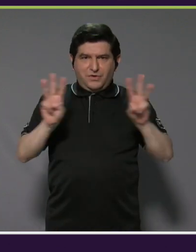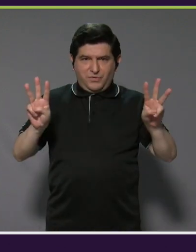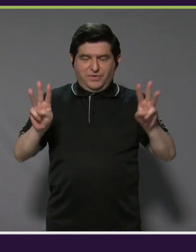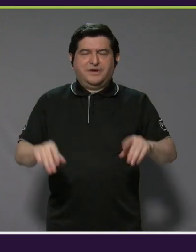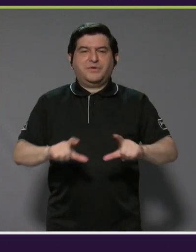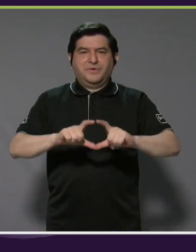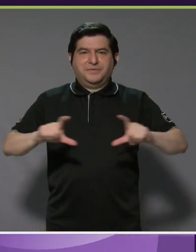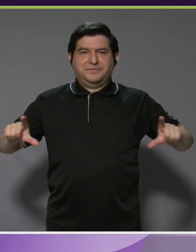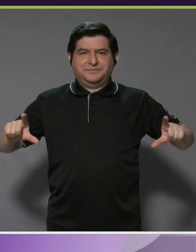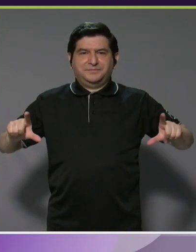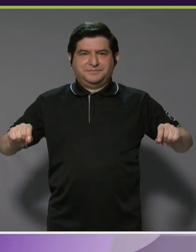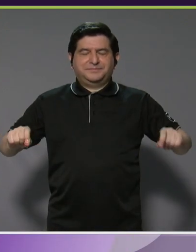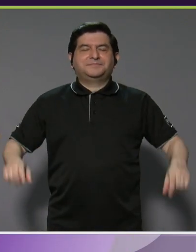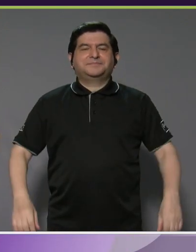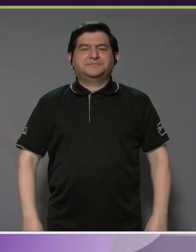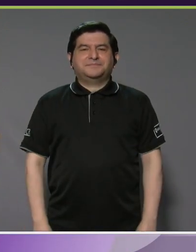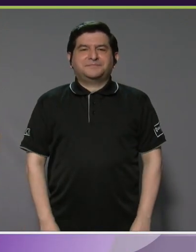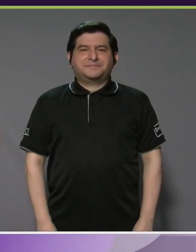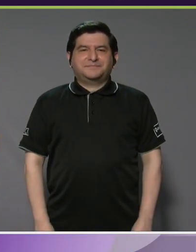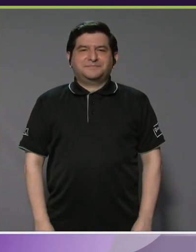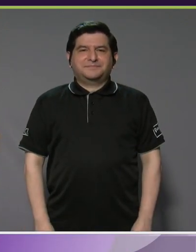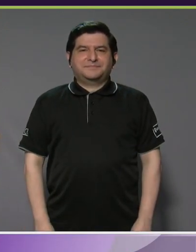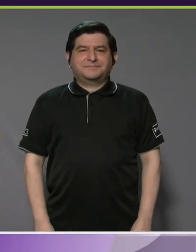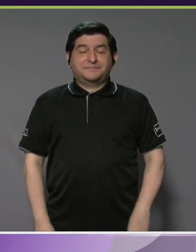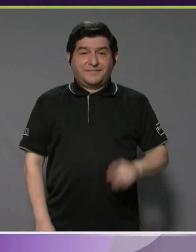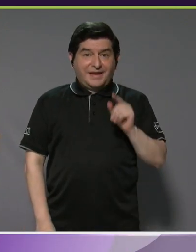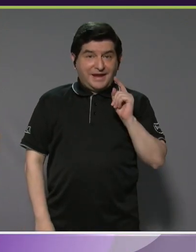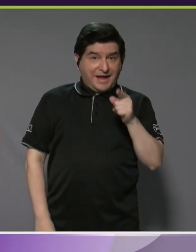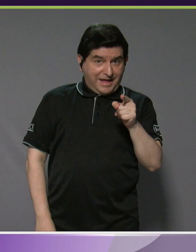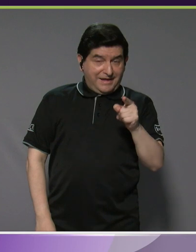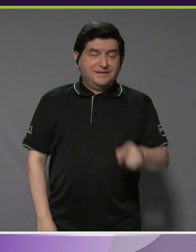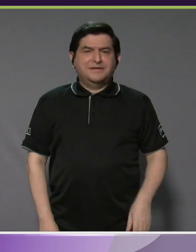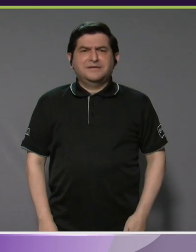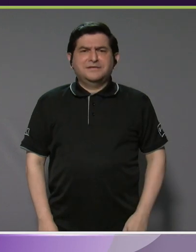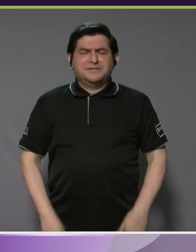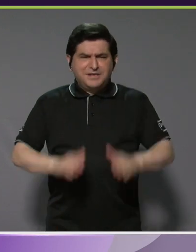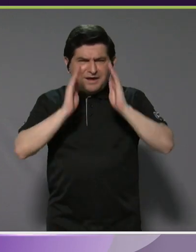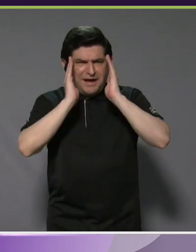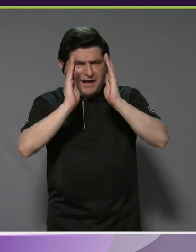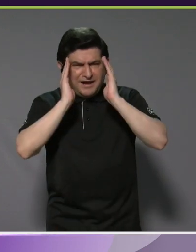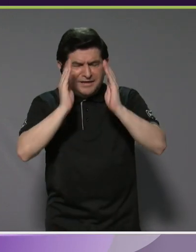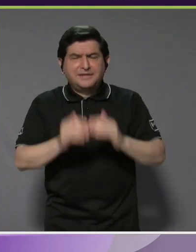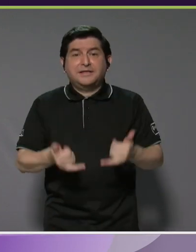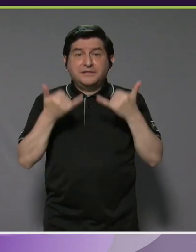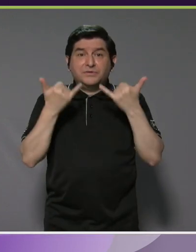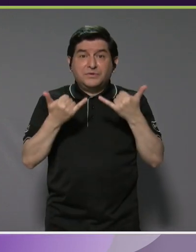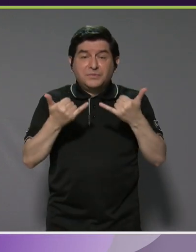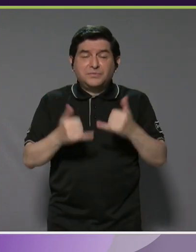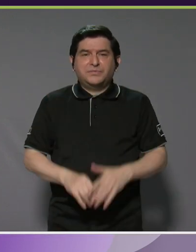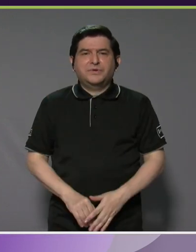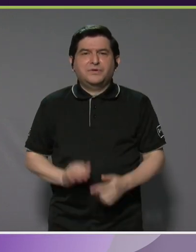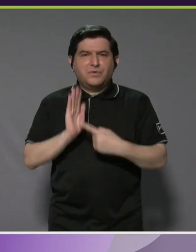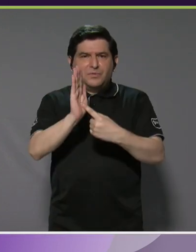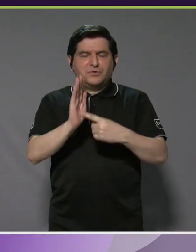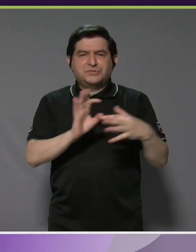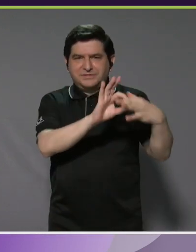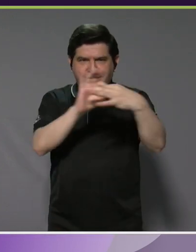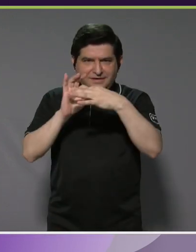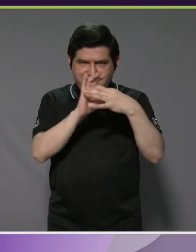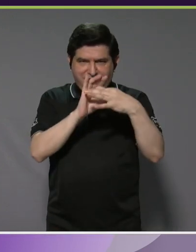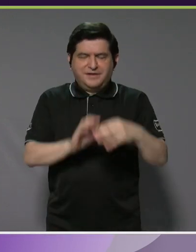.15.ucr.ac.cr puede sintonizar en vivo la transmisión de Nexus